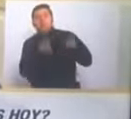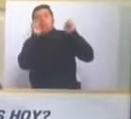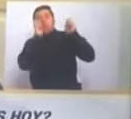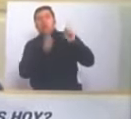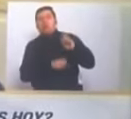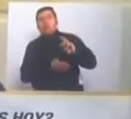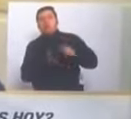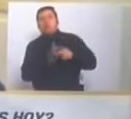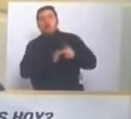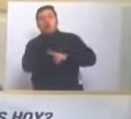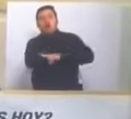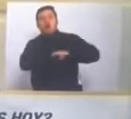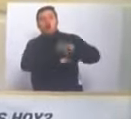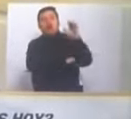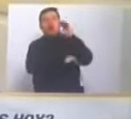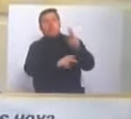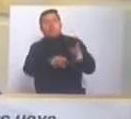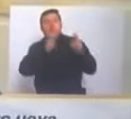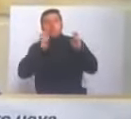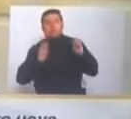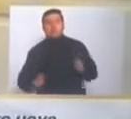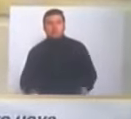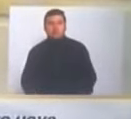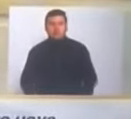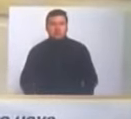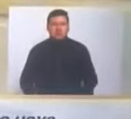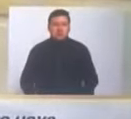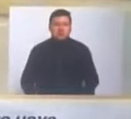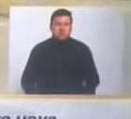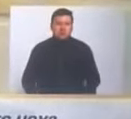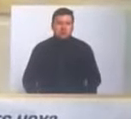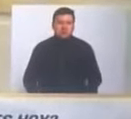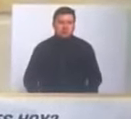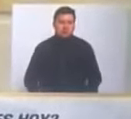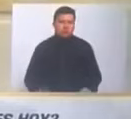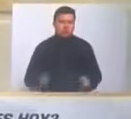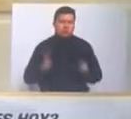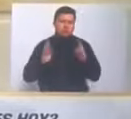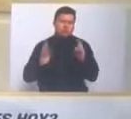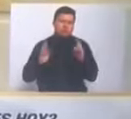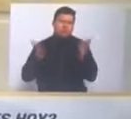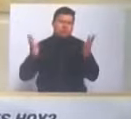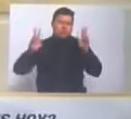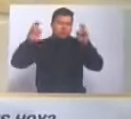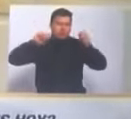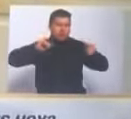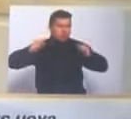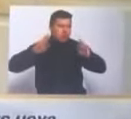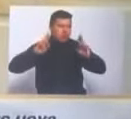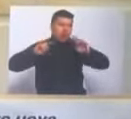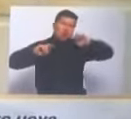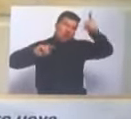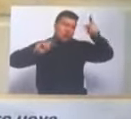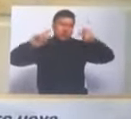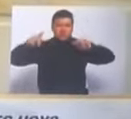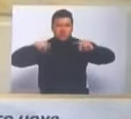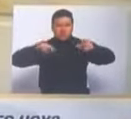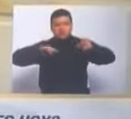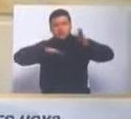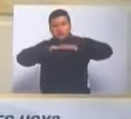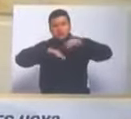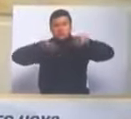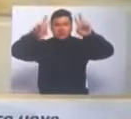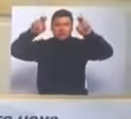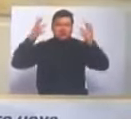robó a los colombianos. Porque ella, ojalá en otro tema hagamos un debate aquí sobre ese tema.